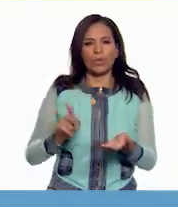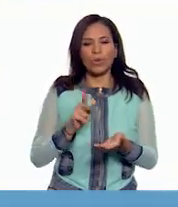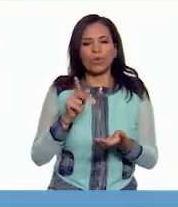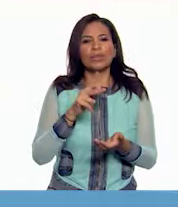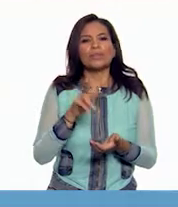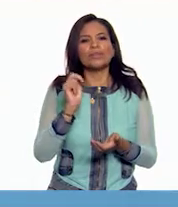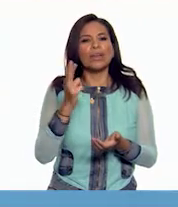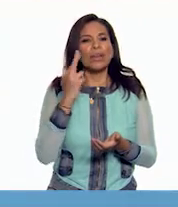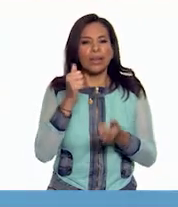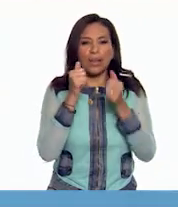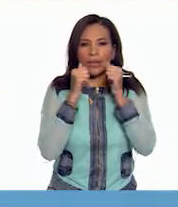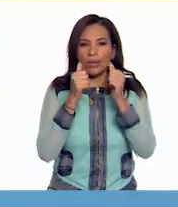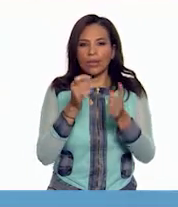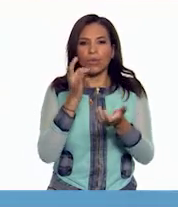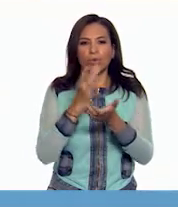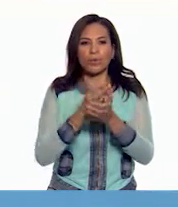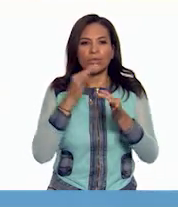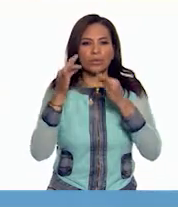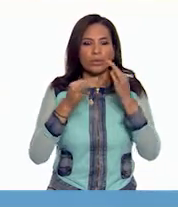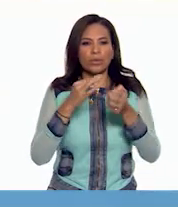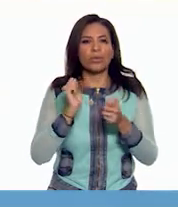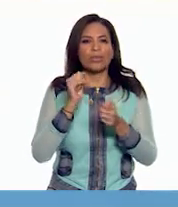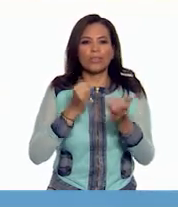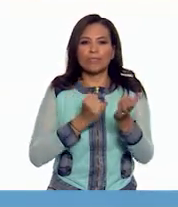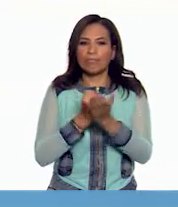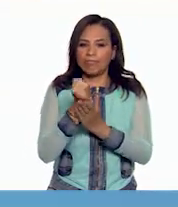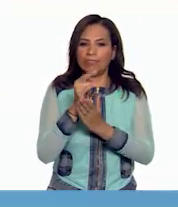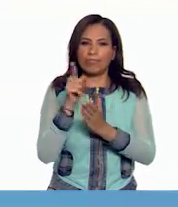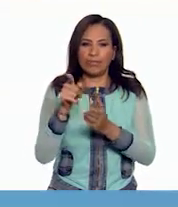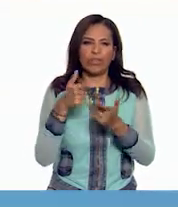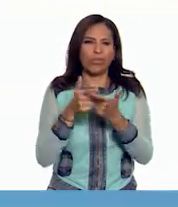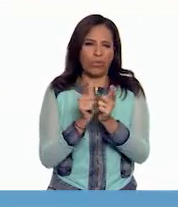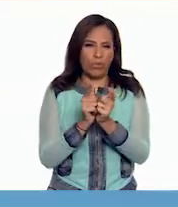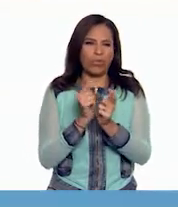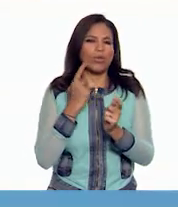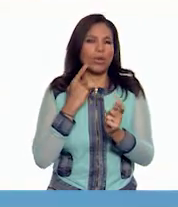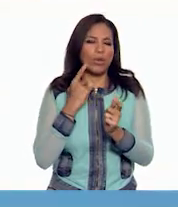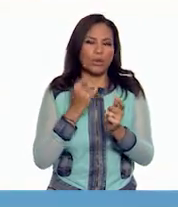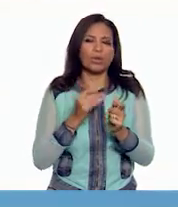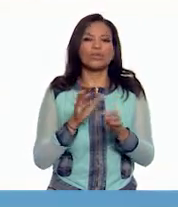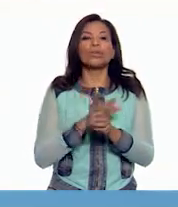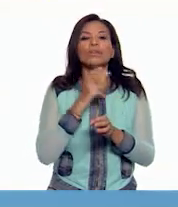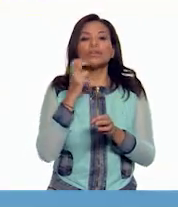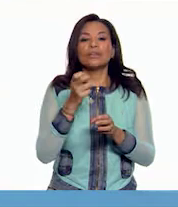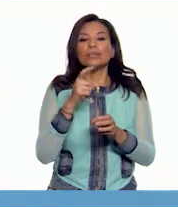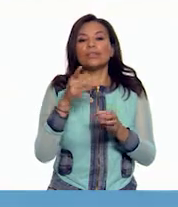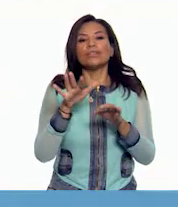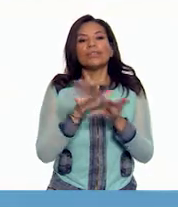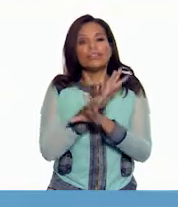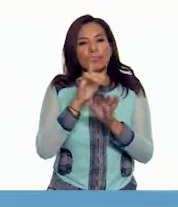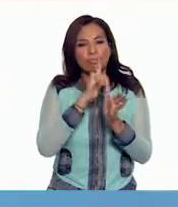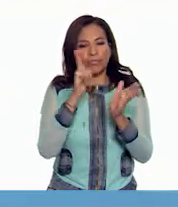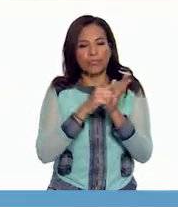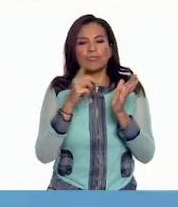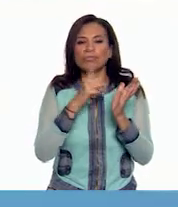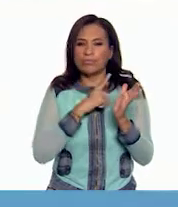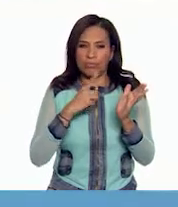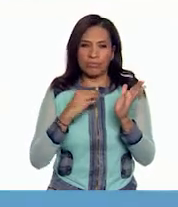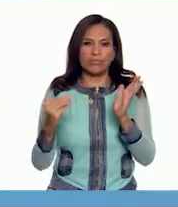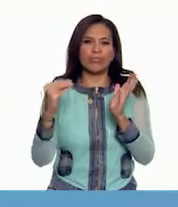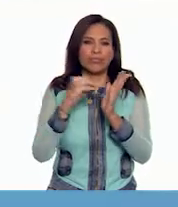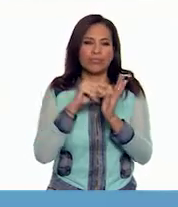solo ponían atención a la propaganda del partido oficial y con la reforma se garantizaba que también aparecieran estos